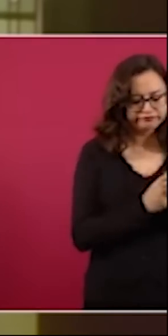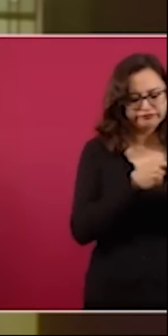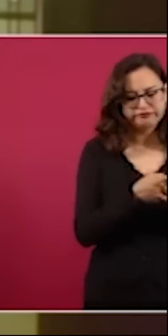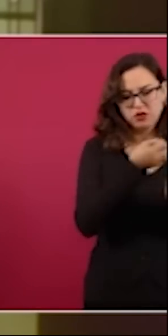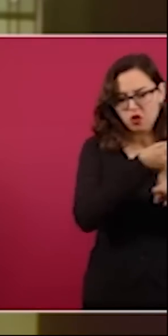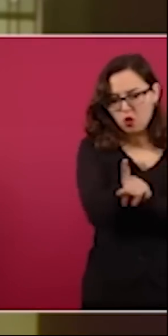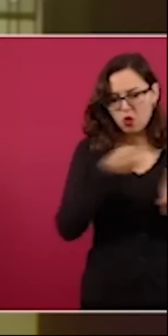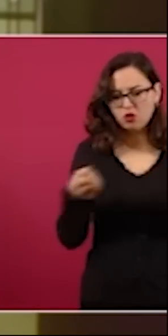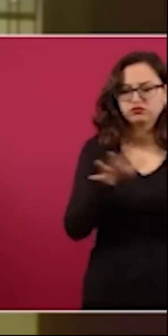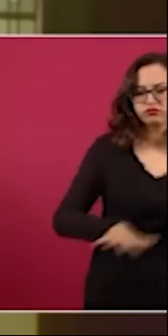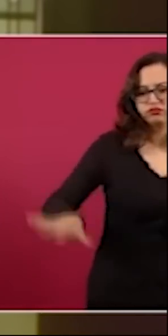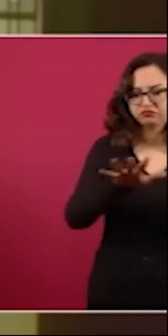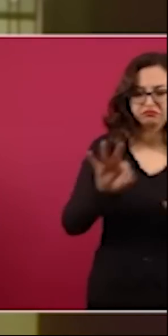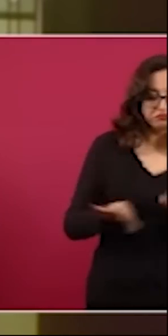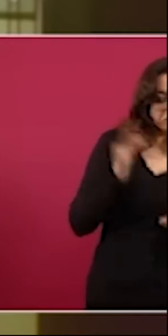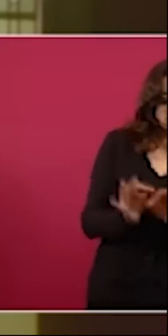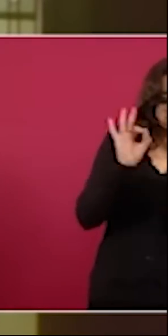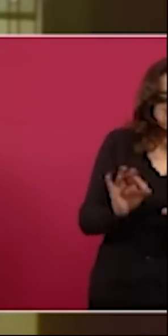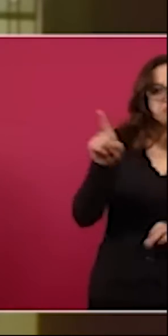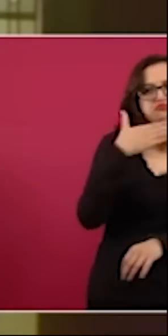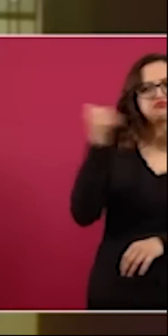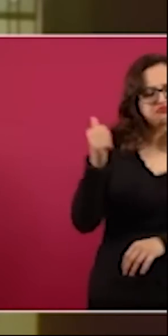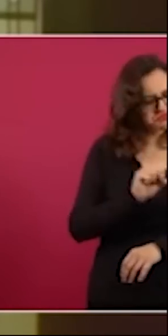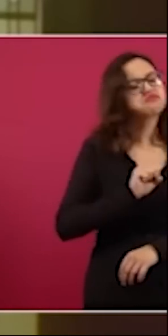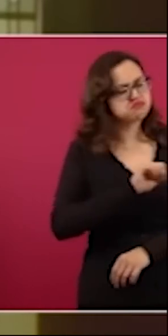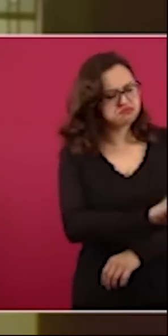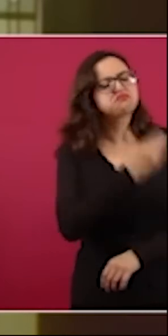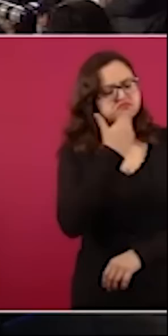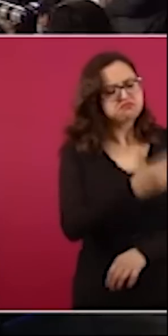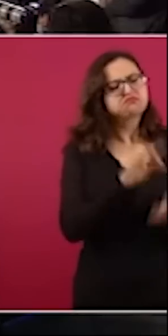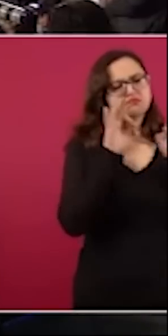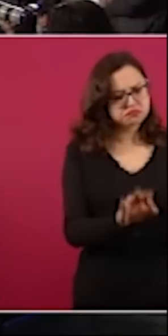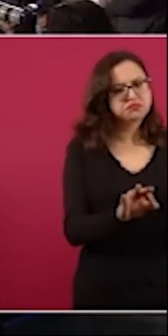rescate de nuestros 10 mineros es la adecuada asimismo el día de ayer